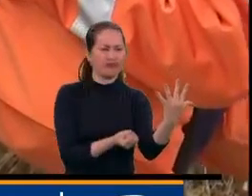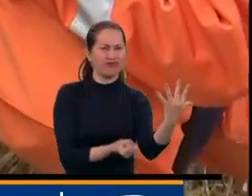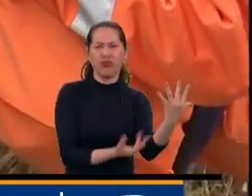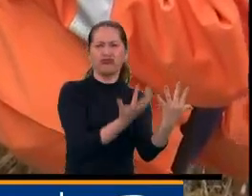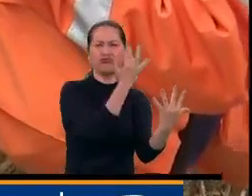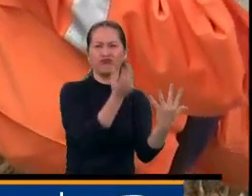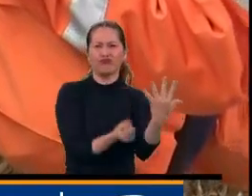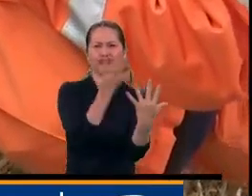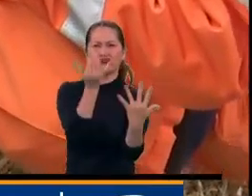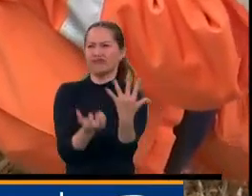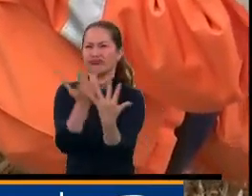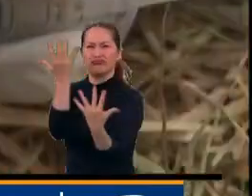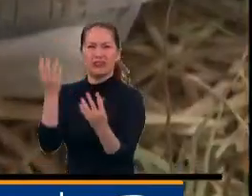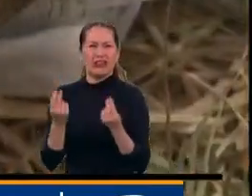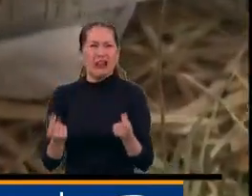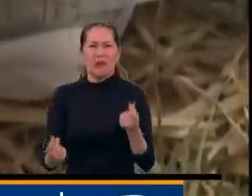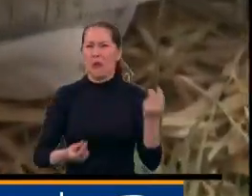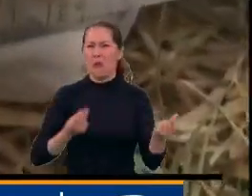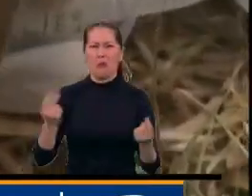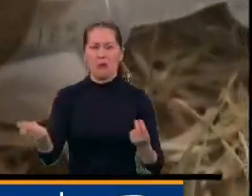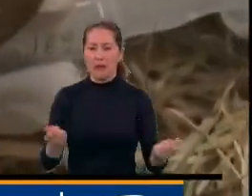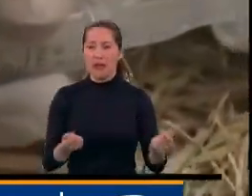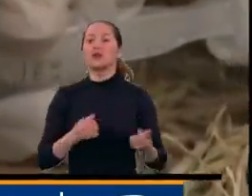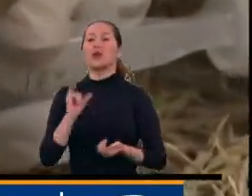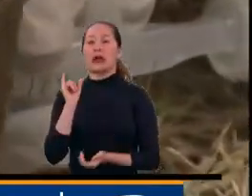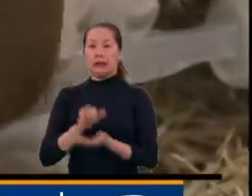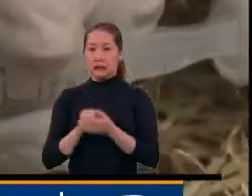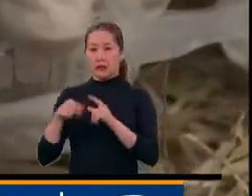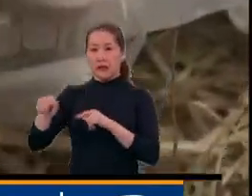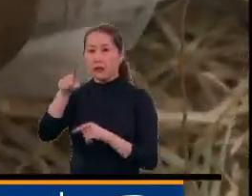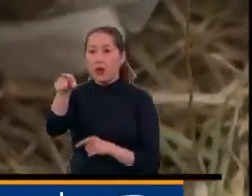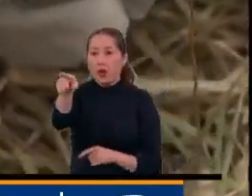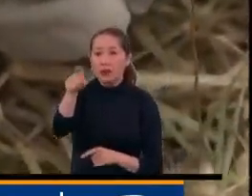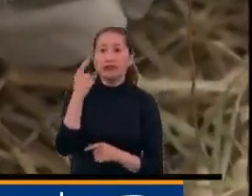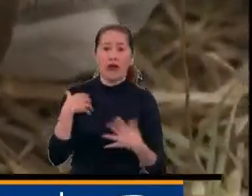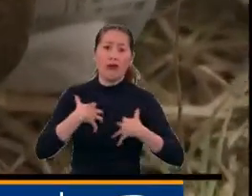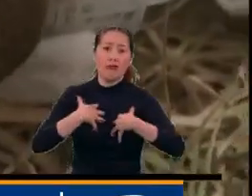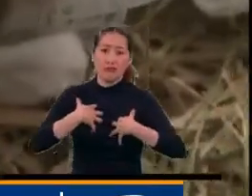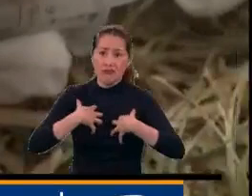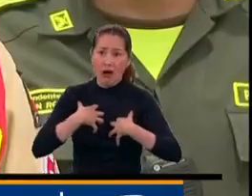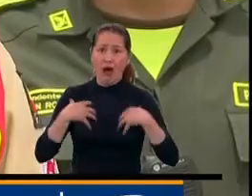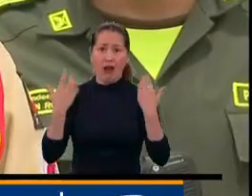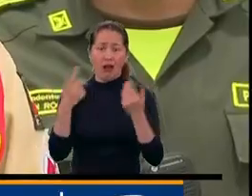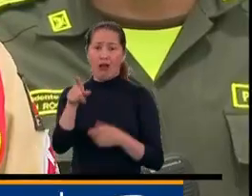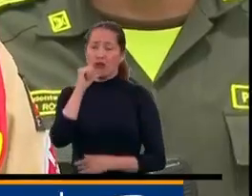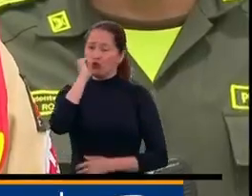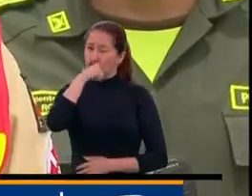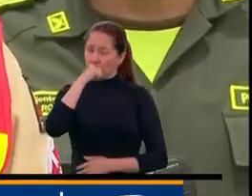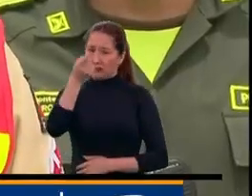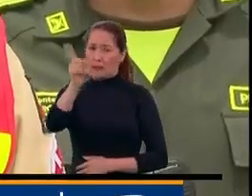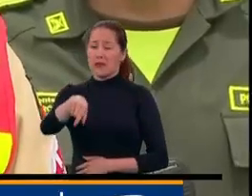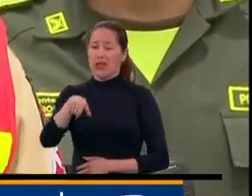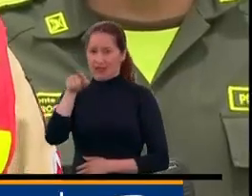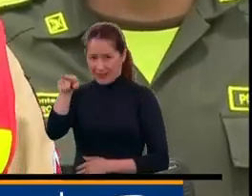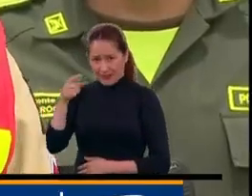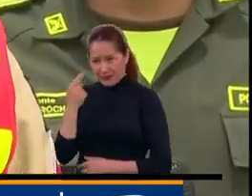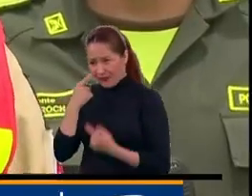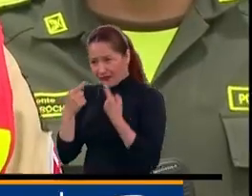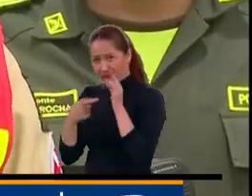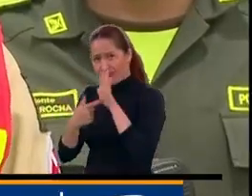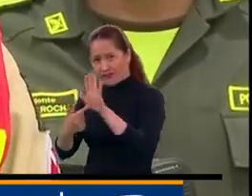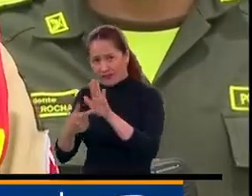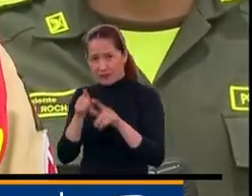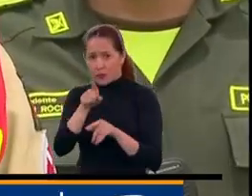zarigüeya fue rescatada por los organismos de socorro con quemaduras en todo su pelaje. Aquí tenemos afectación no solo de lo que es la